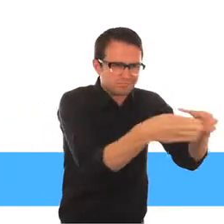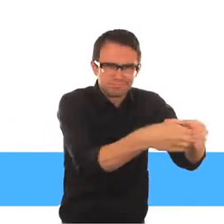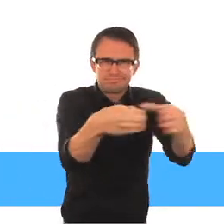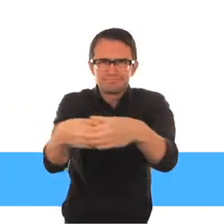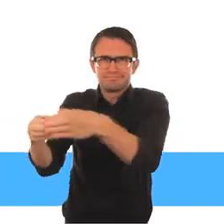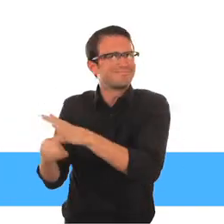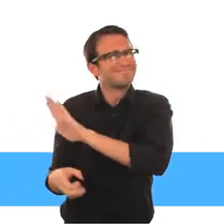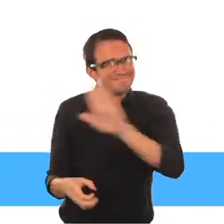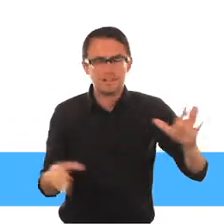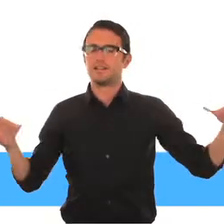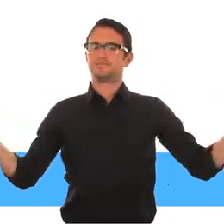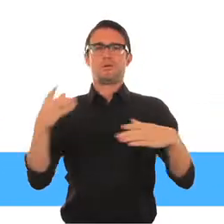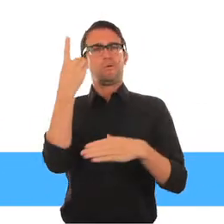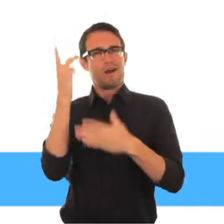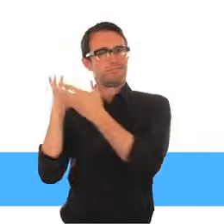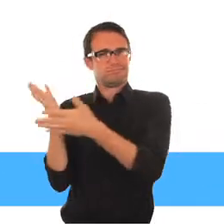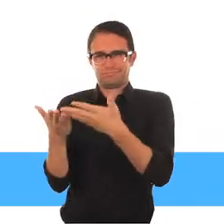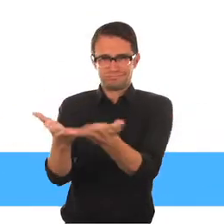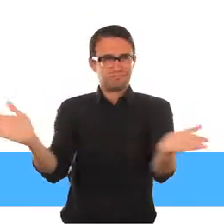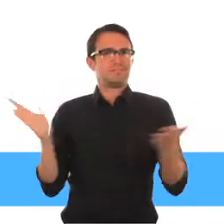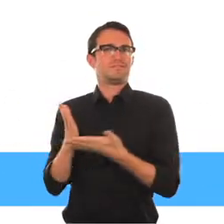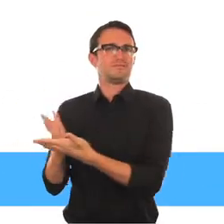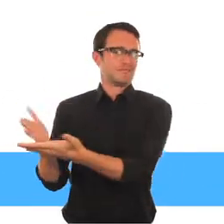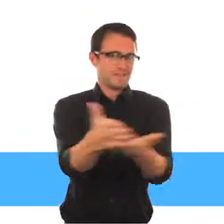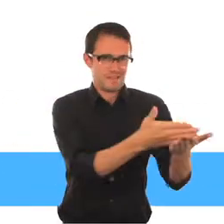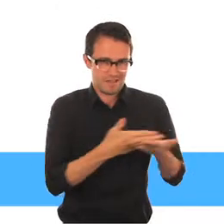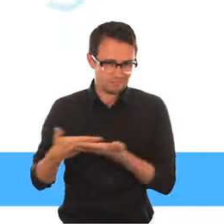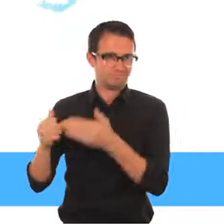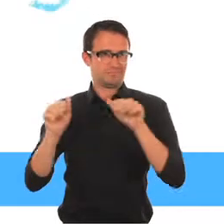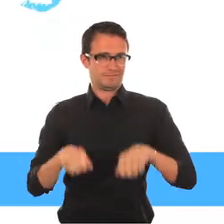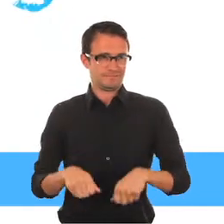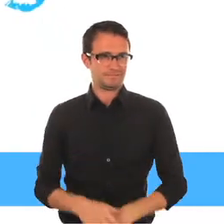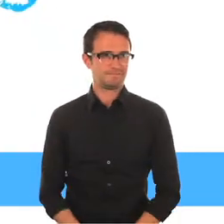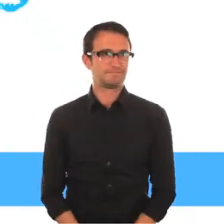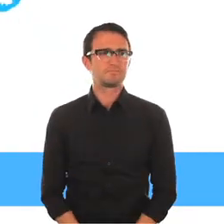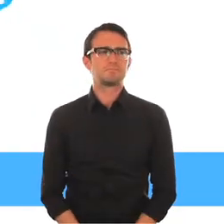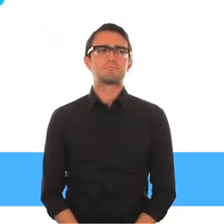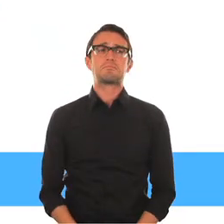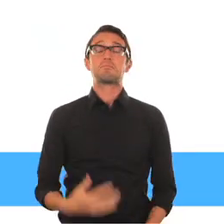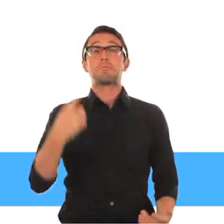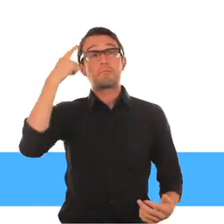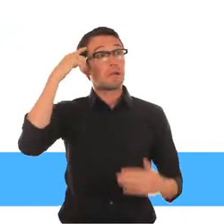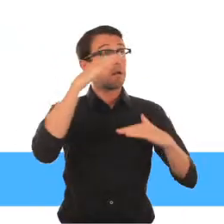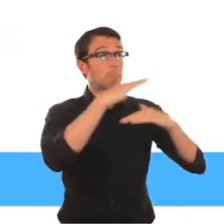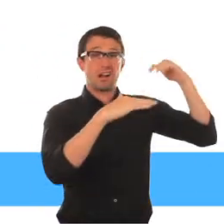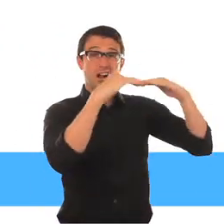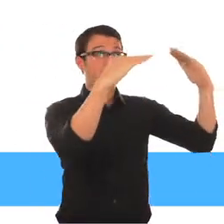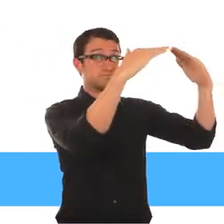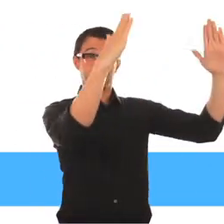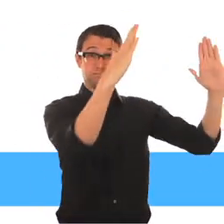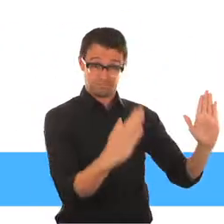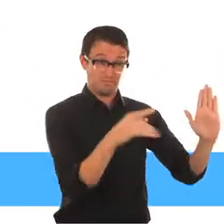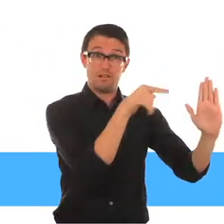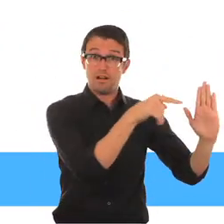servir a diferentes grupos sociales, promueve un enfoque integrado que pueda beneficiar a todos Por ejemplo, en lugar de construir nuevas